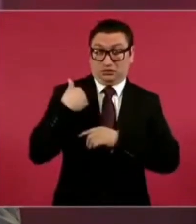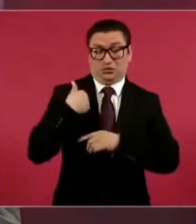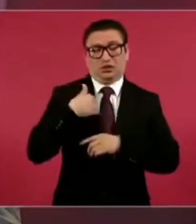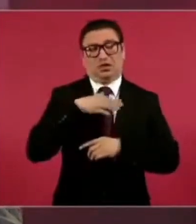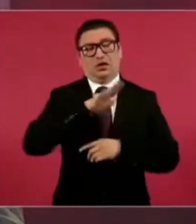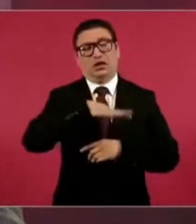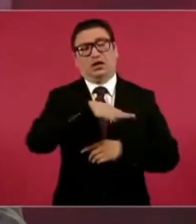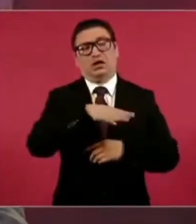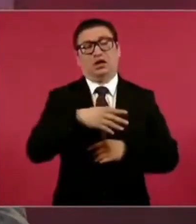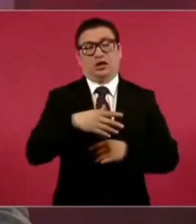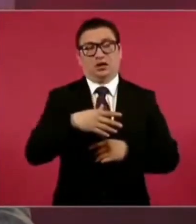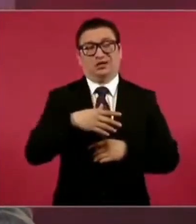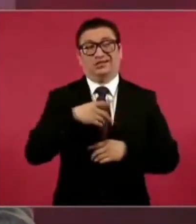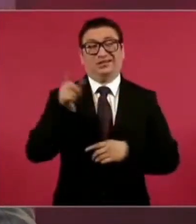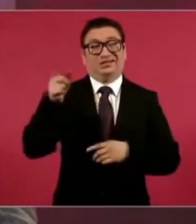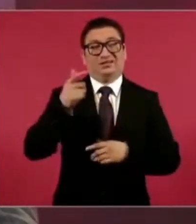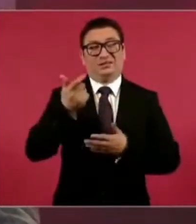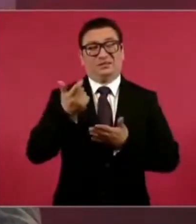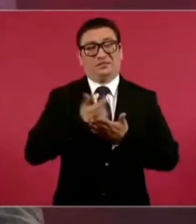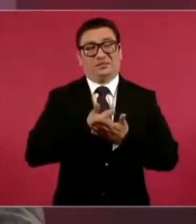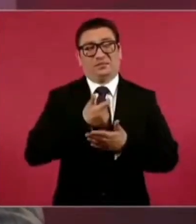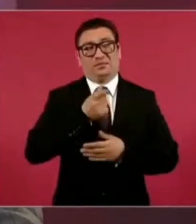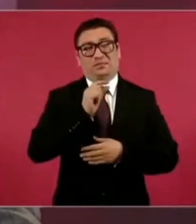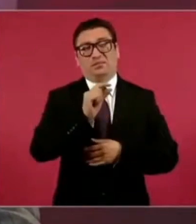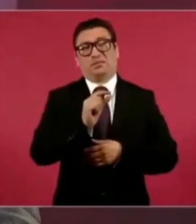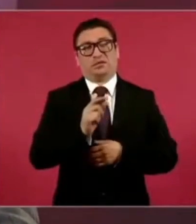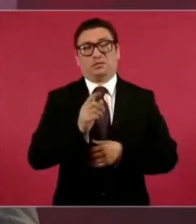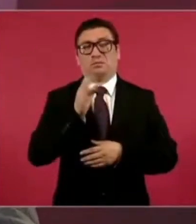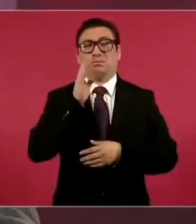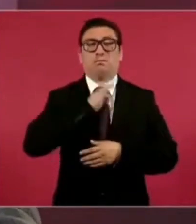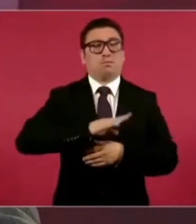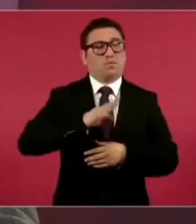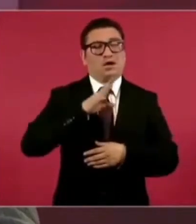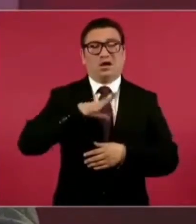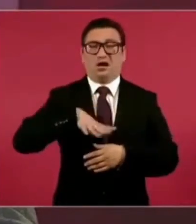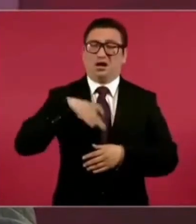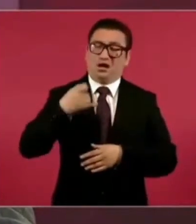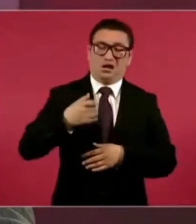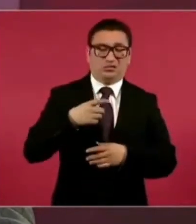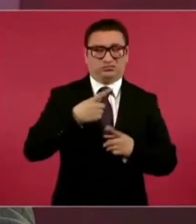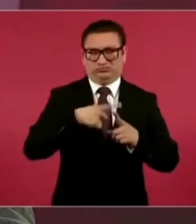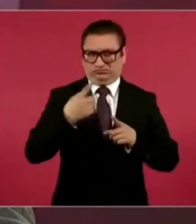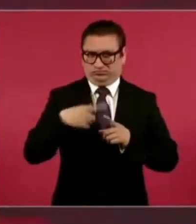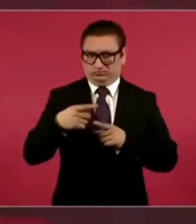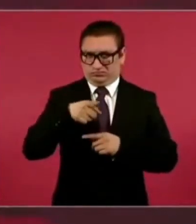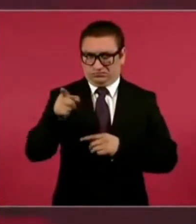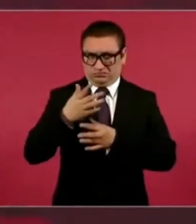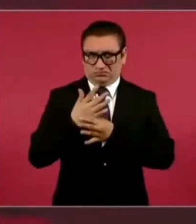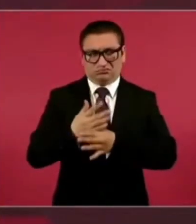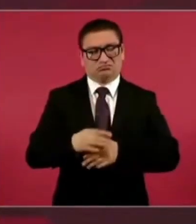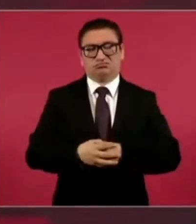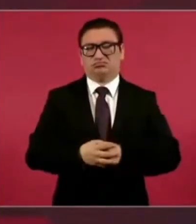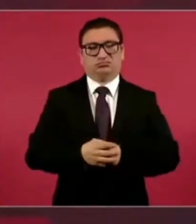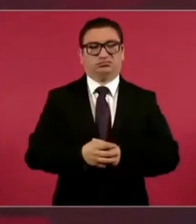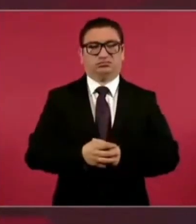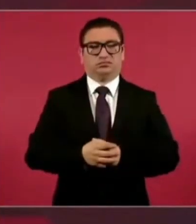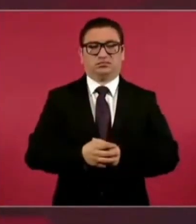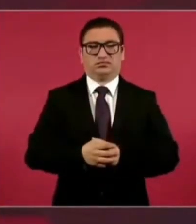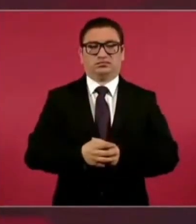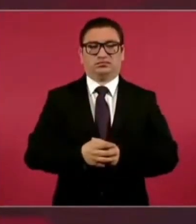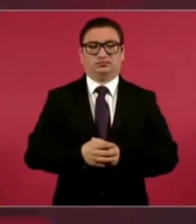oiga, están pagando muy mal, nos están explotando, son